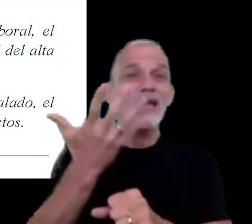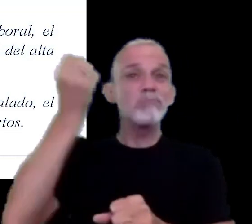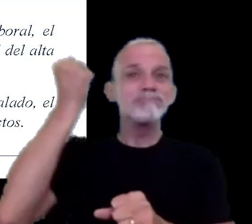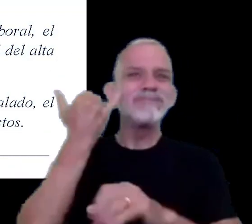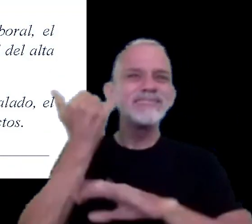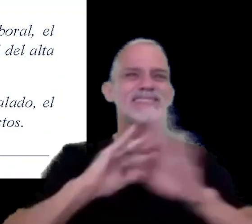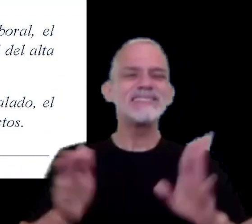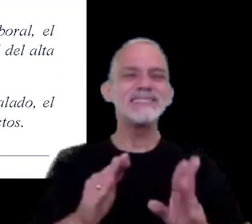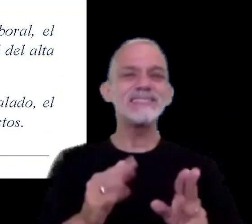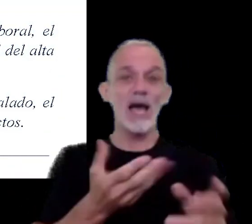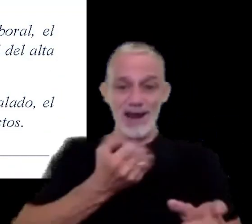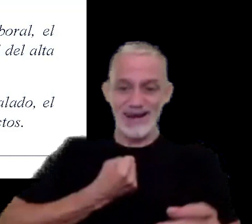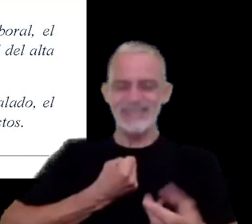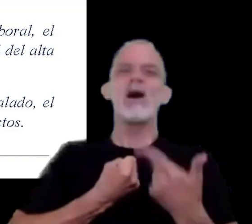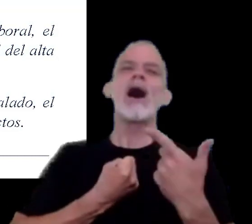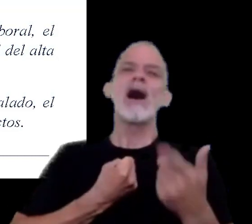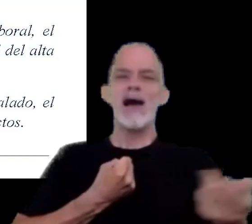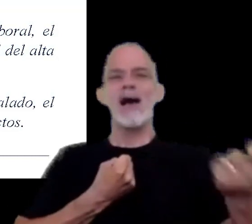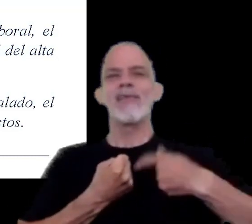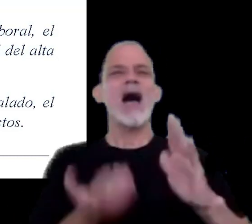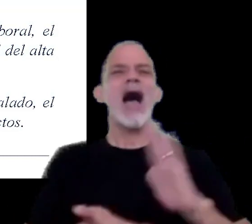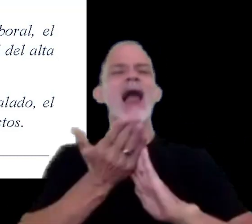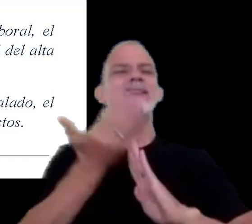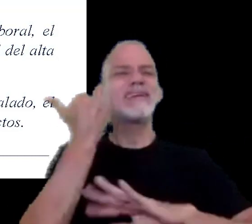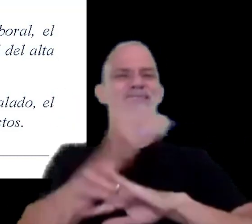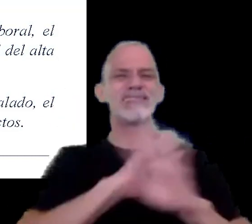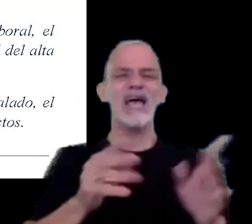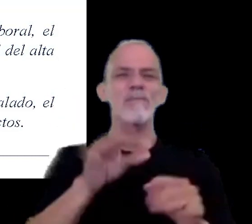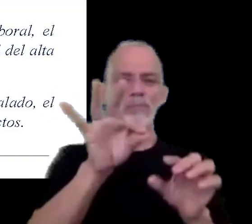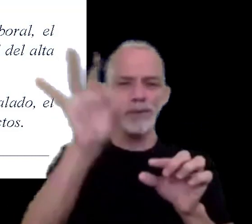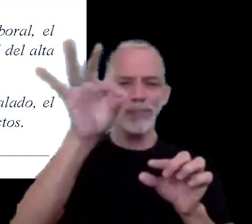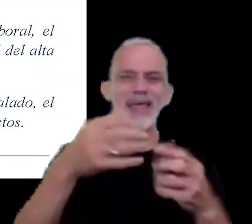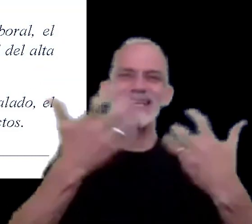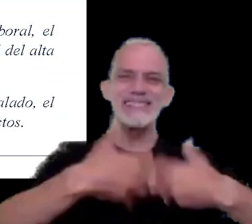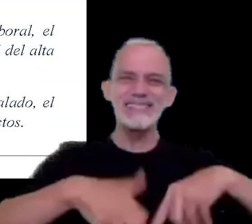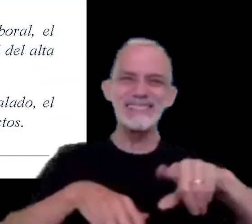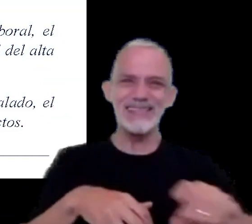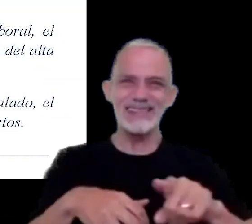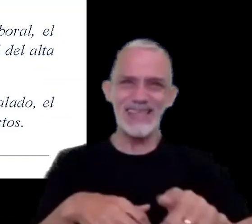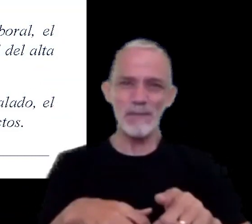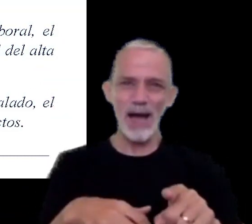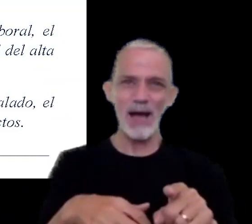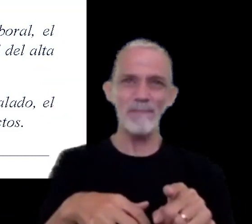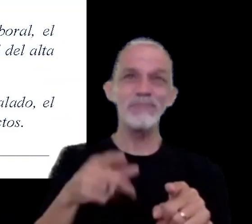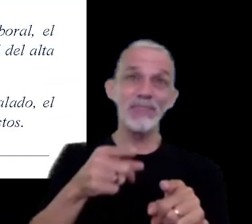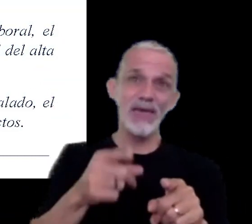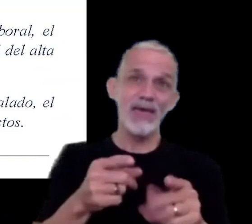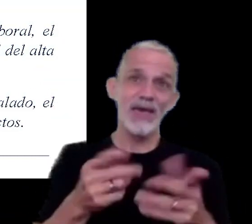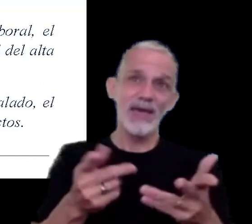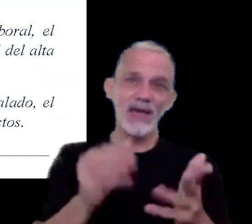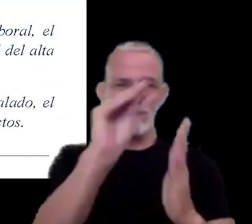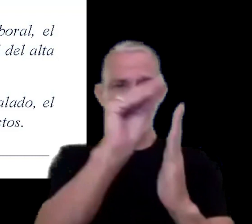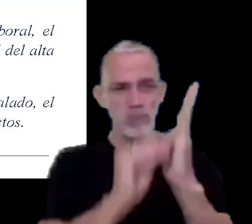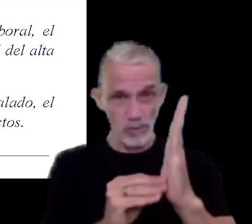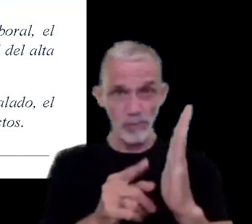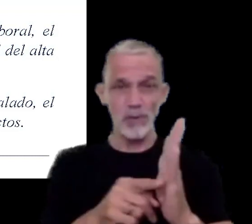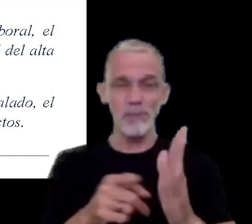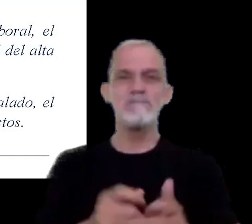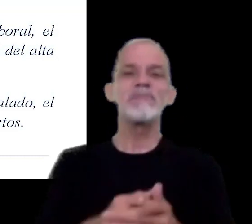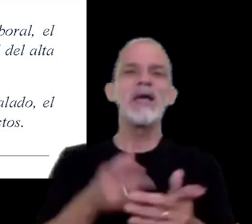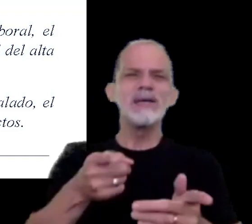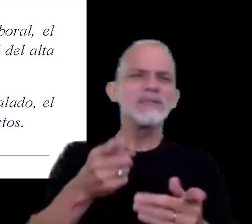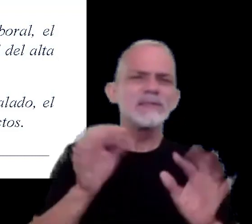acuse de recibo que respaldará el alta definitiva en el sistema simplificación registral este mismo va a ser